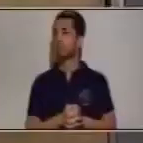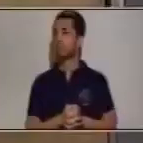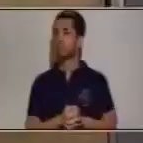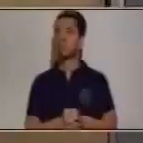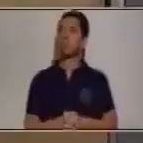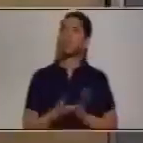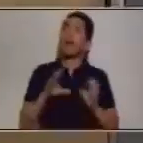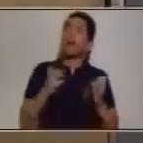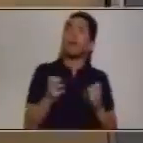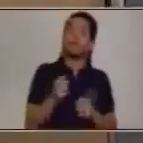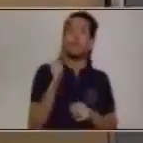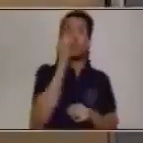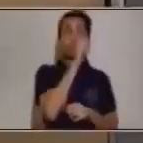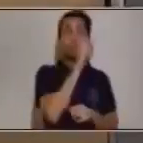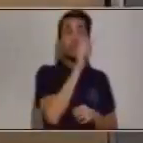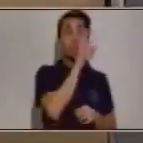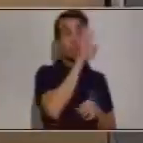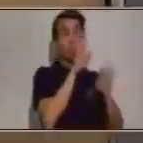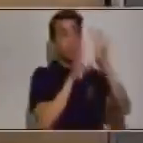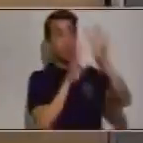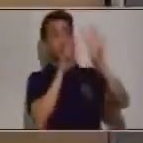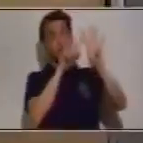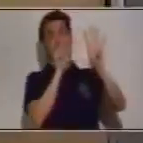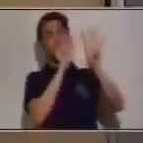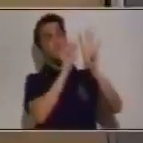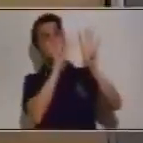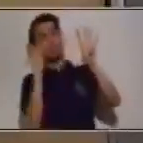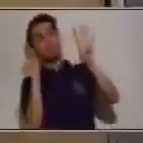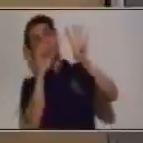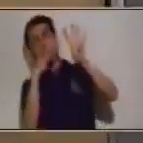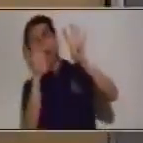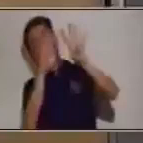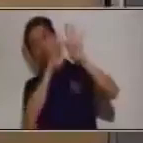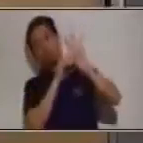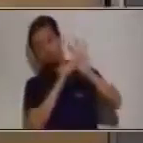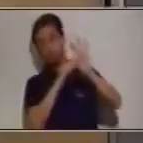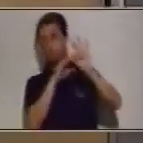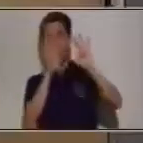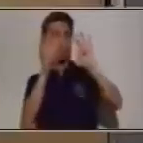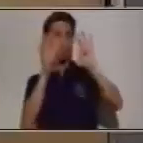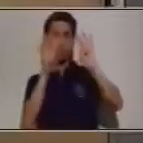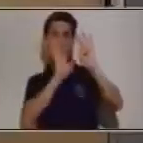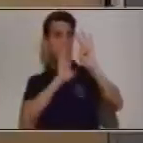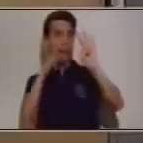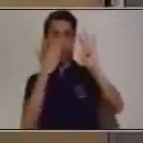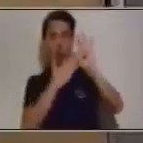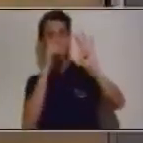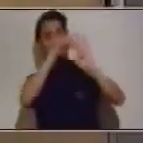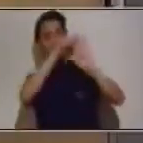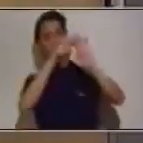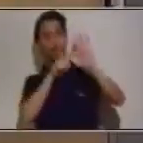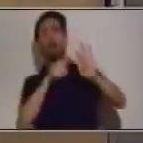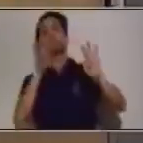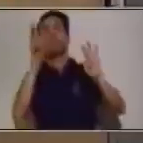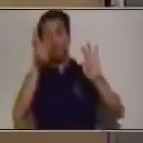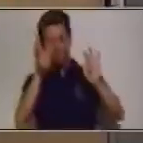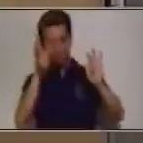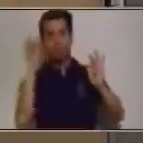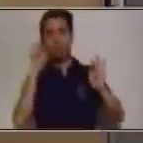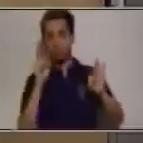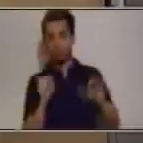este ya le prestó al lado de las unidades por lo tanto ya no corresponde a 4 sino que le quitamos 1 y nos quedan 3